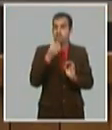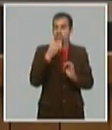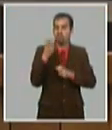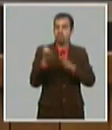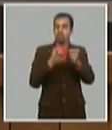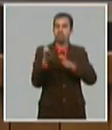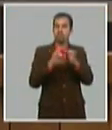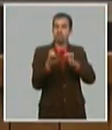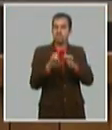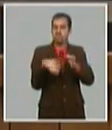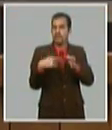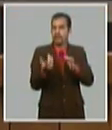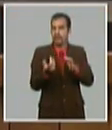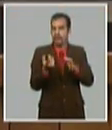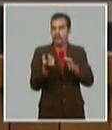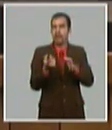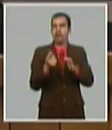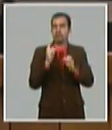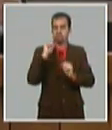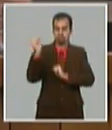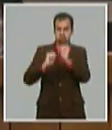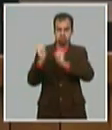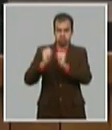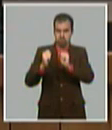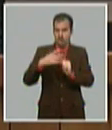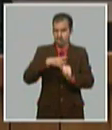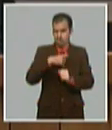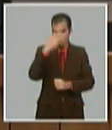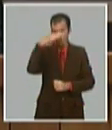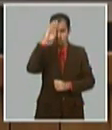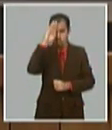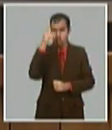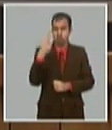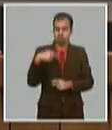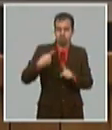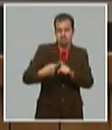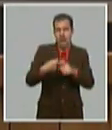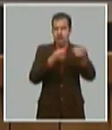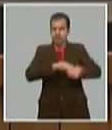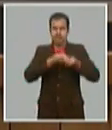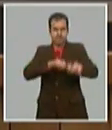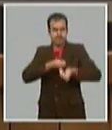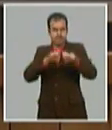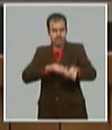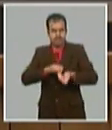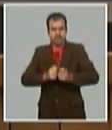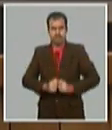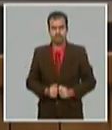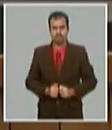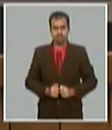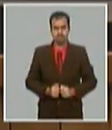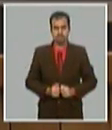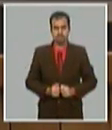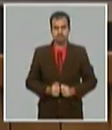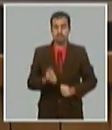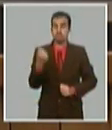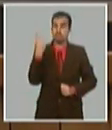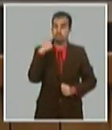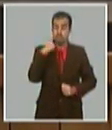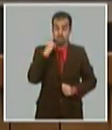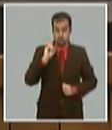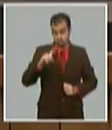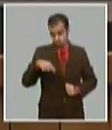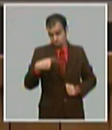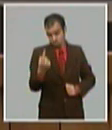funcionamiento de las plantas que tenemos en el país y una asignación sistemática a la agricultura es fundamental estamos diseñando para el año que viene producir